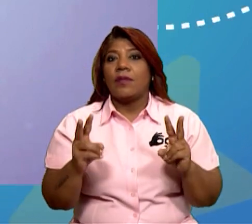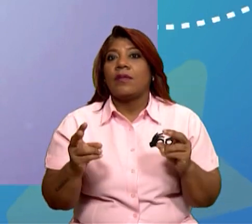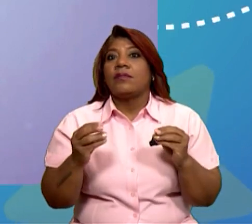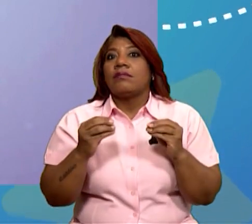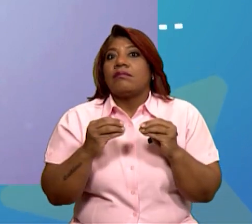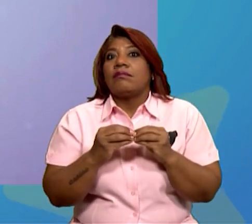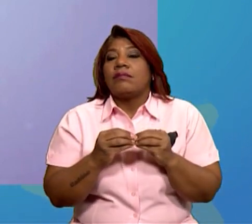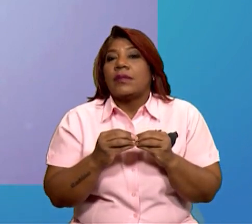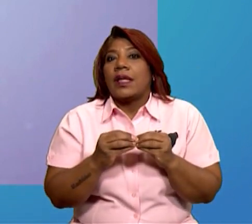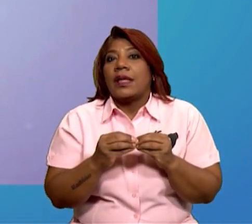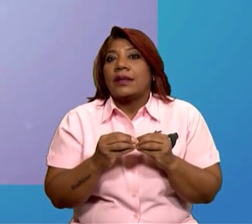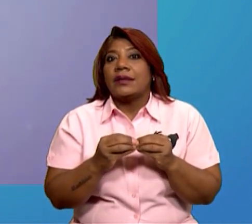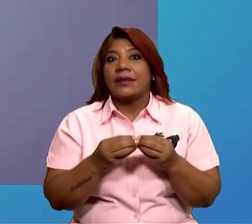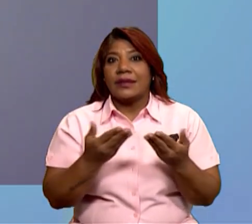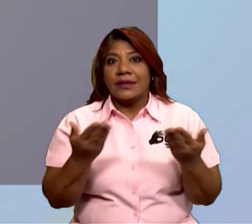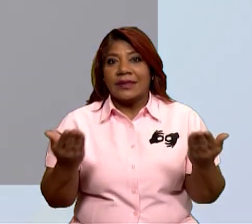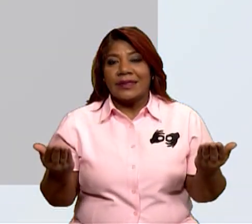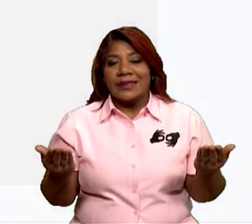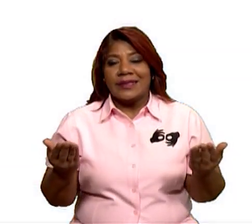¿Eh, Lu?